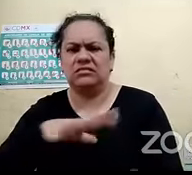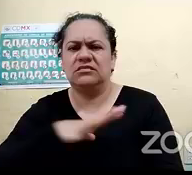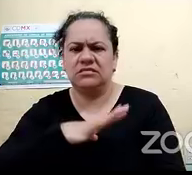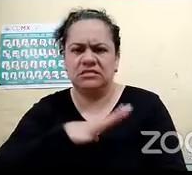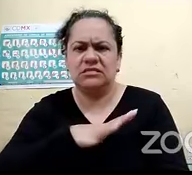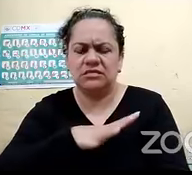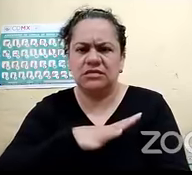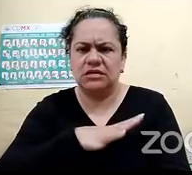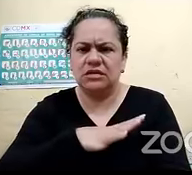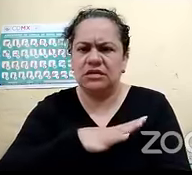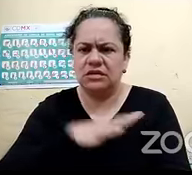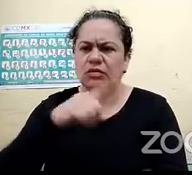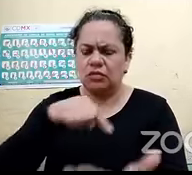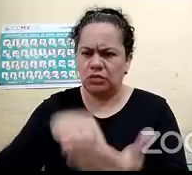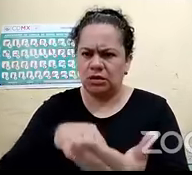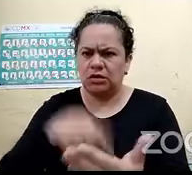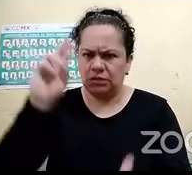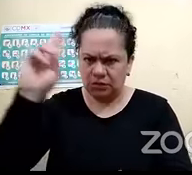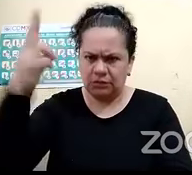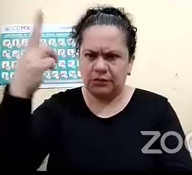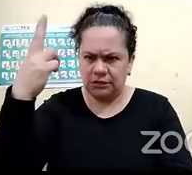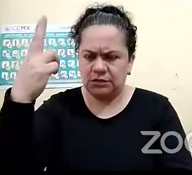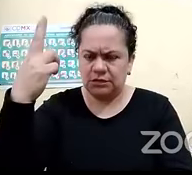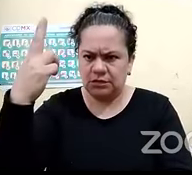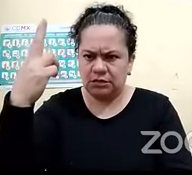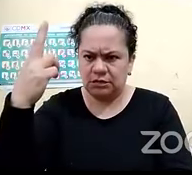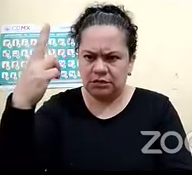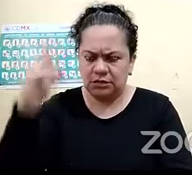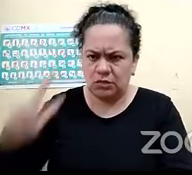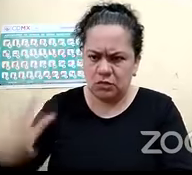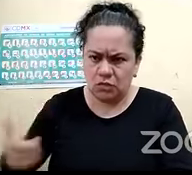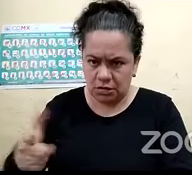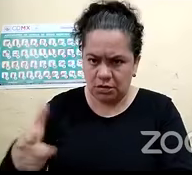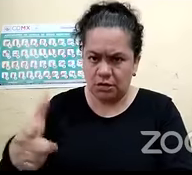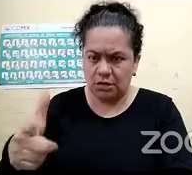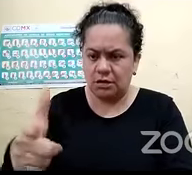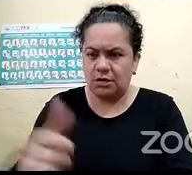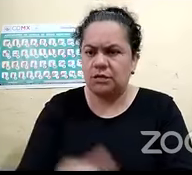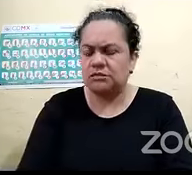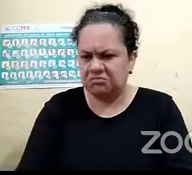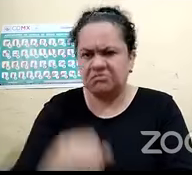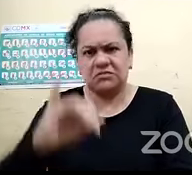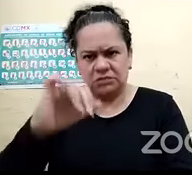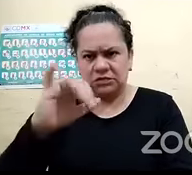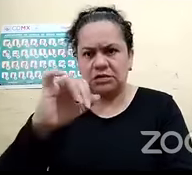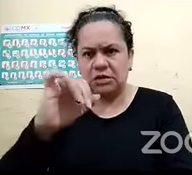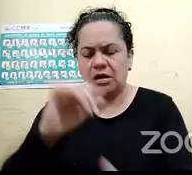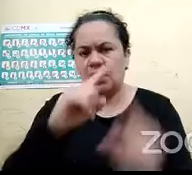de Guadalajara hay varios espacios que tienen la guía podotáctil